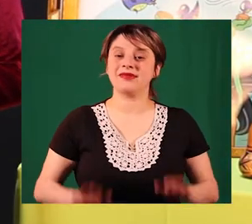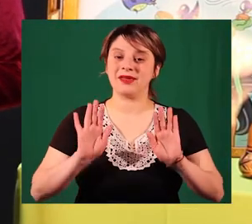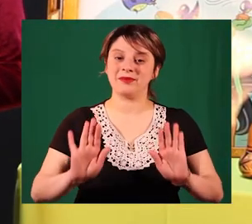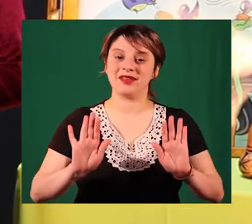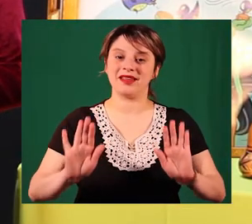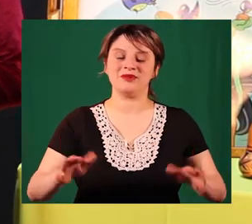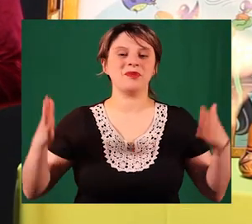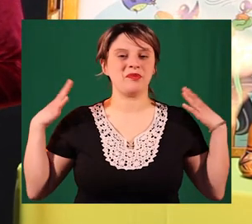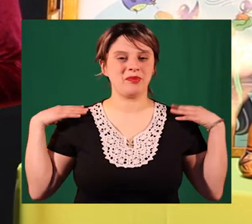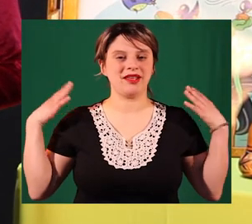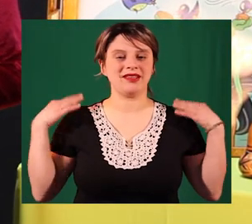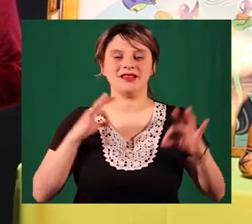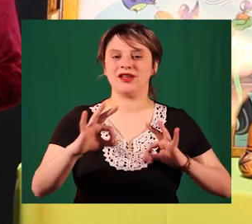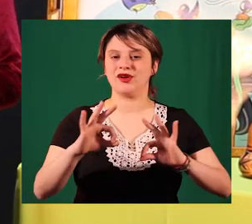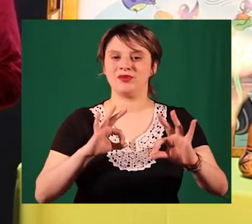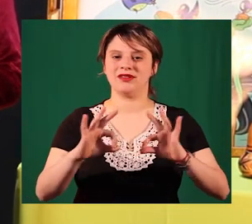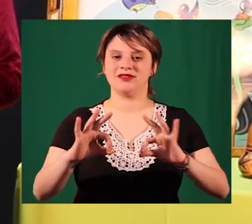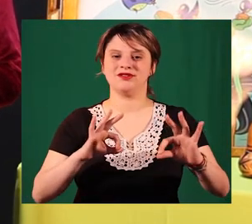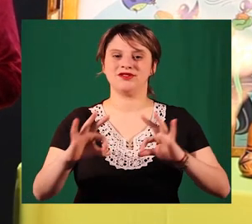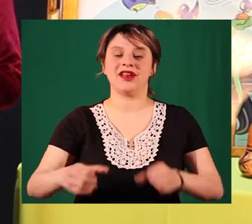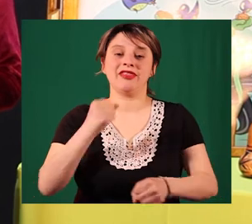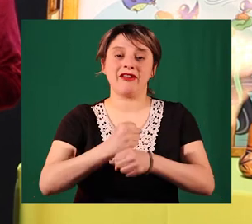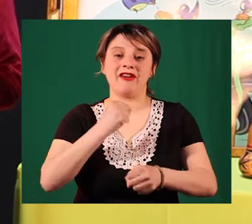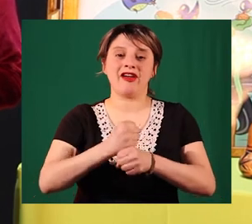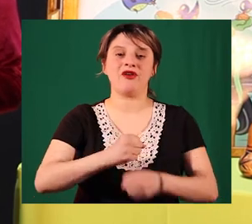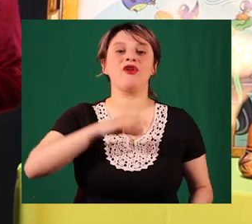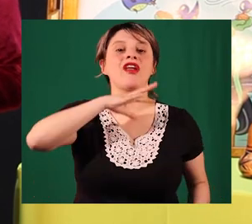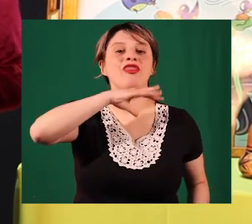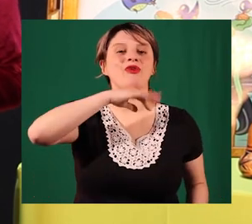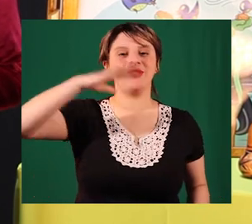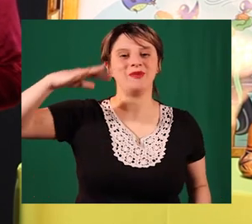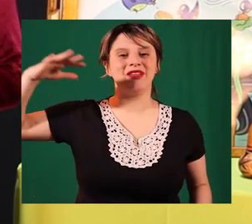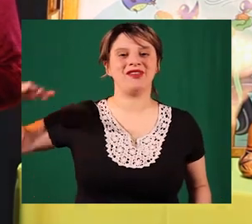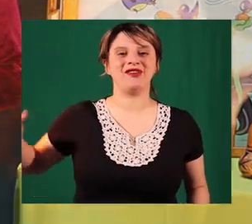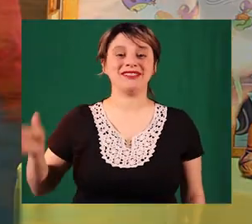Esperamos pongan en práctica estas recomendaciones en el trabajo con adultos mayores. ¡Nos vemos!